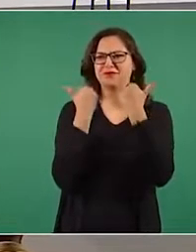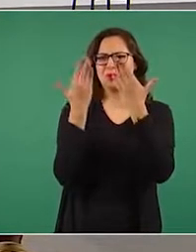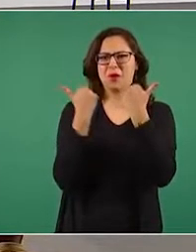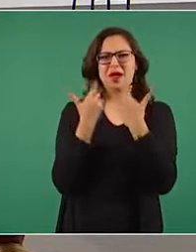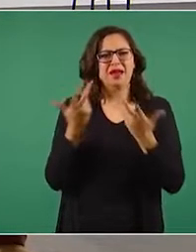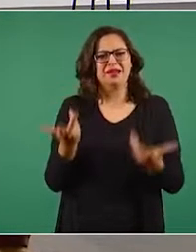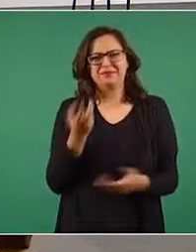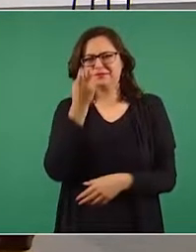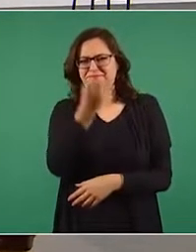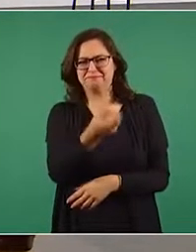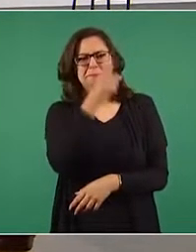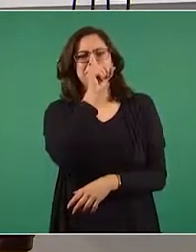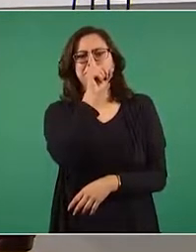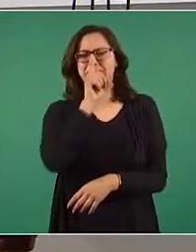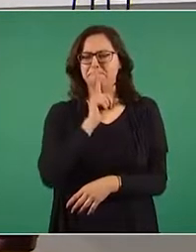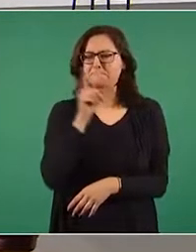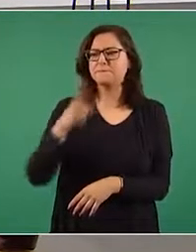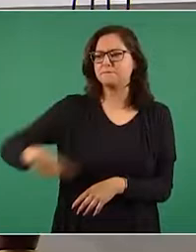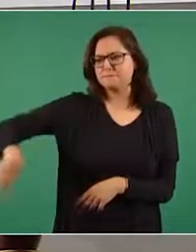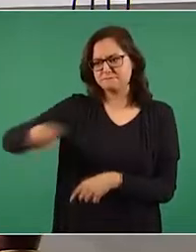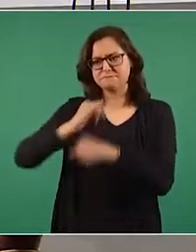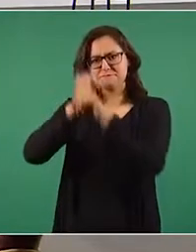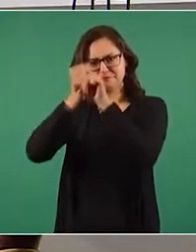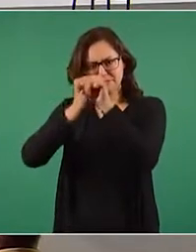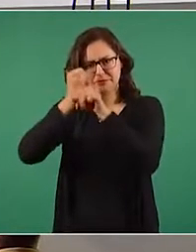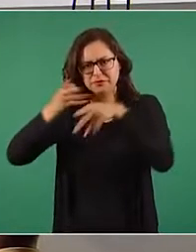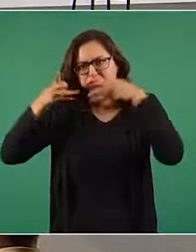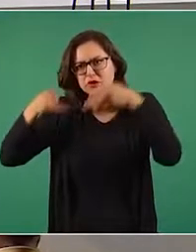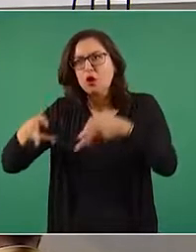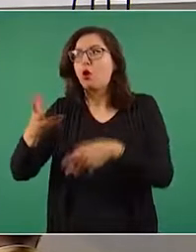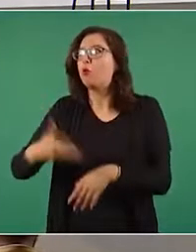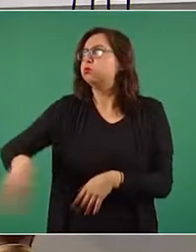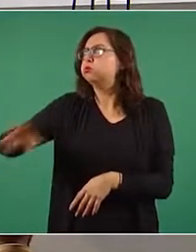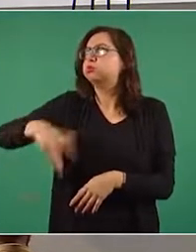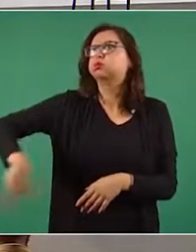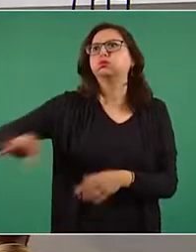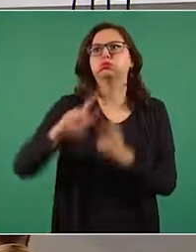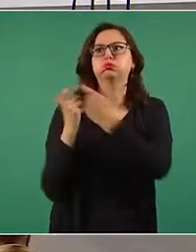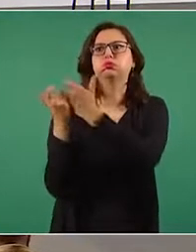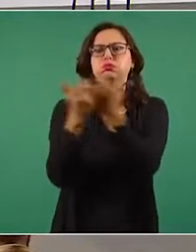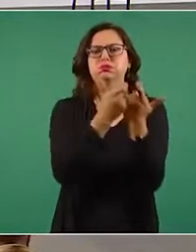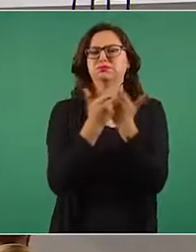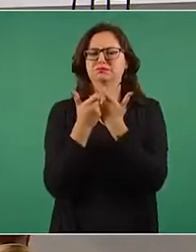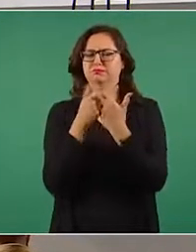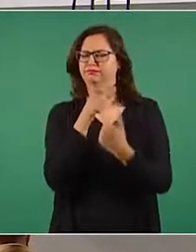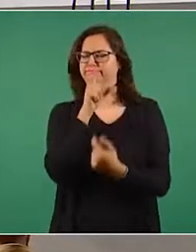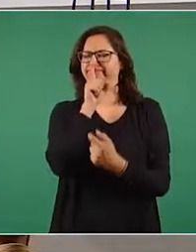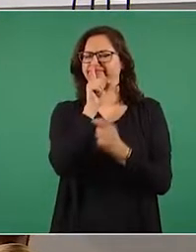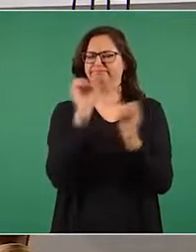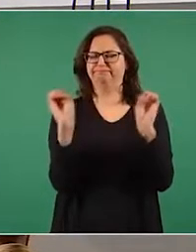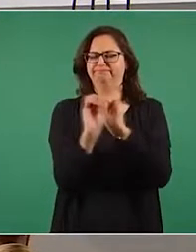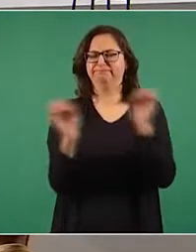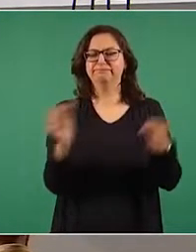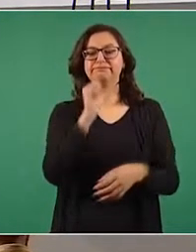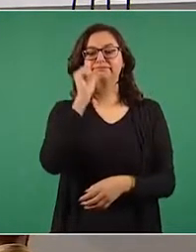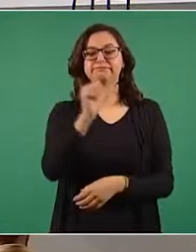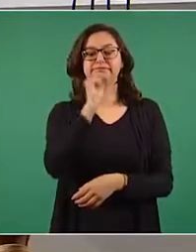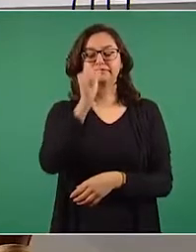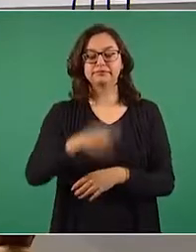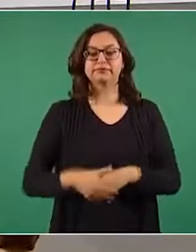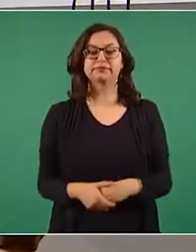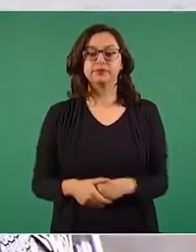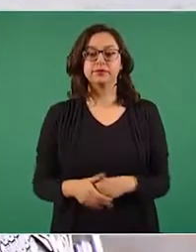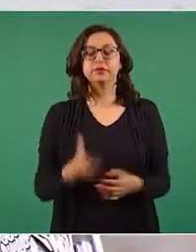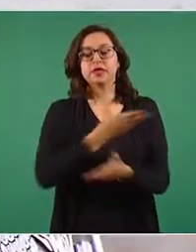a los investigadores a invertir mayor tiempo que antes en la búsqueda de financiamiento. Como dato